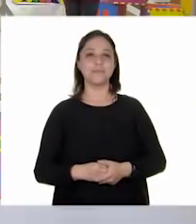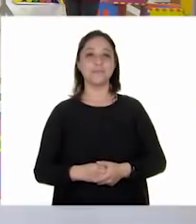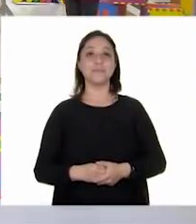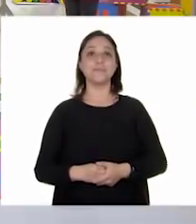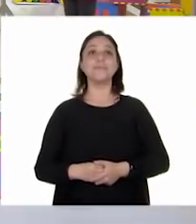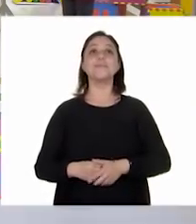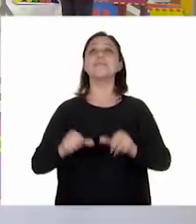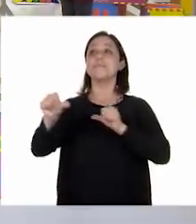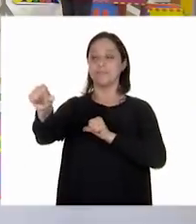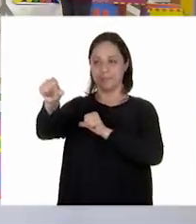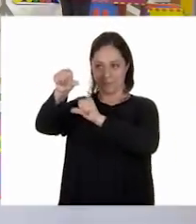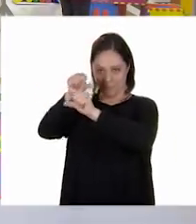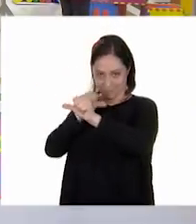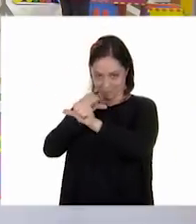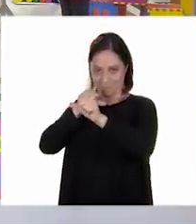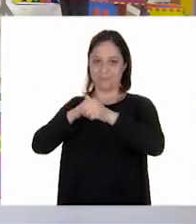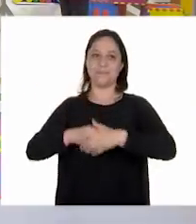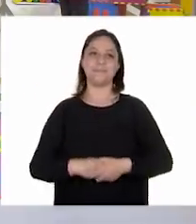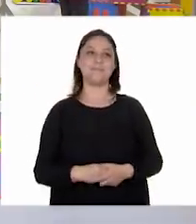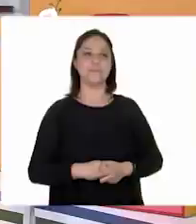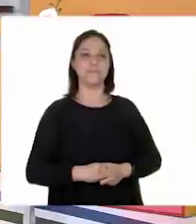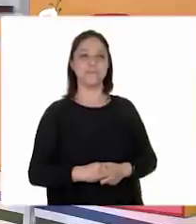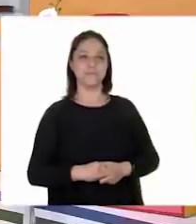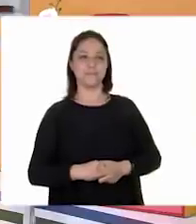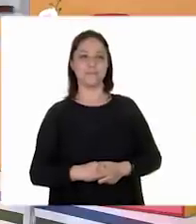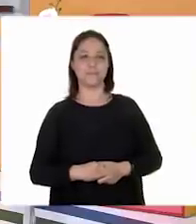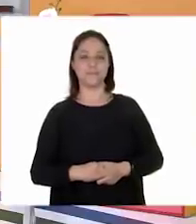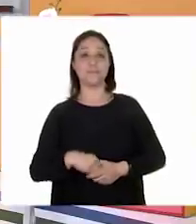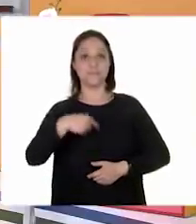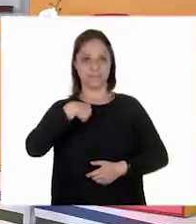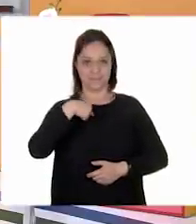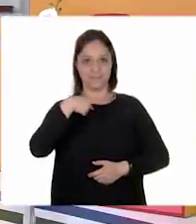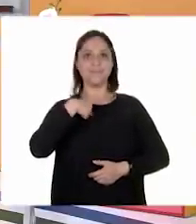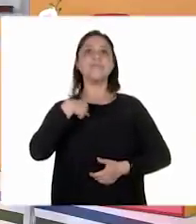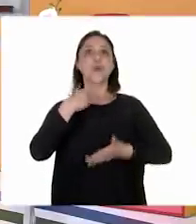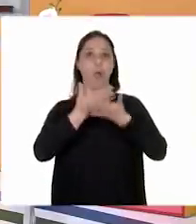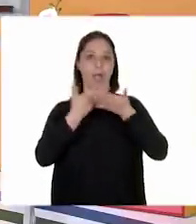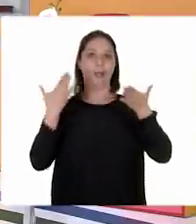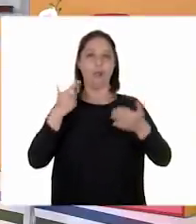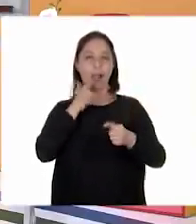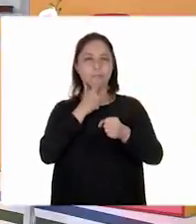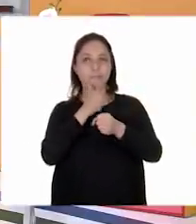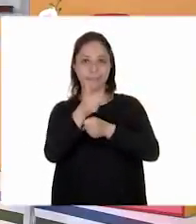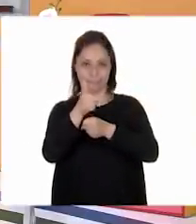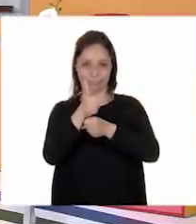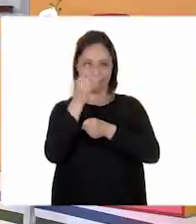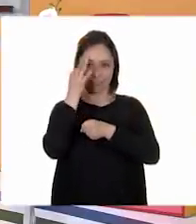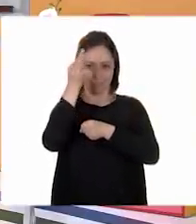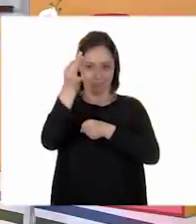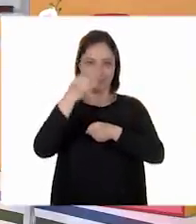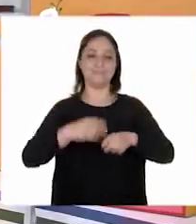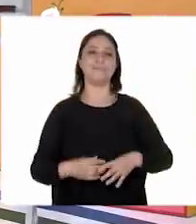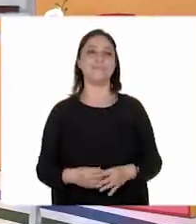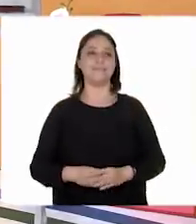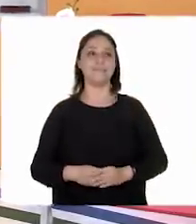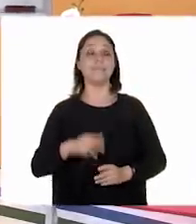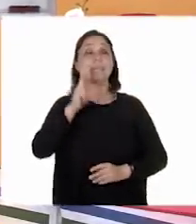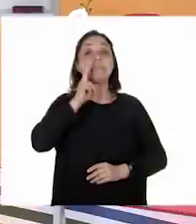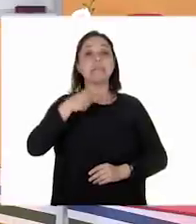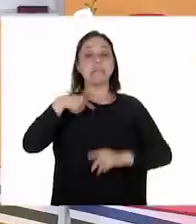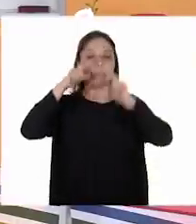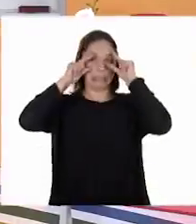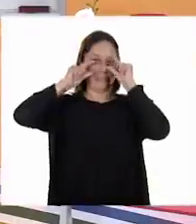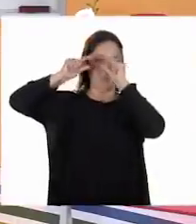toca a ti darme pistas para que yo pueda adivinar. De acuerdo. Muy bien. Híjole, me voy a tener que quitar mis lentes.